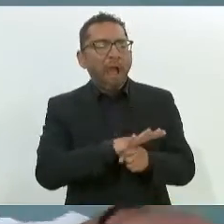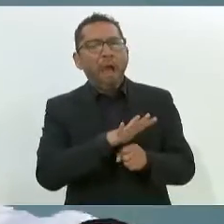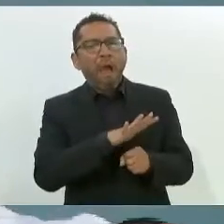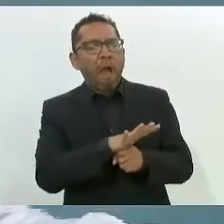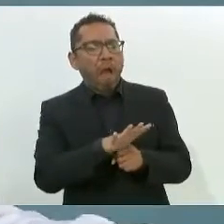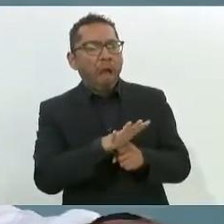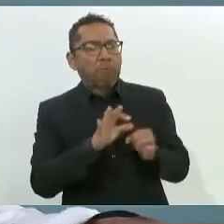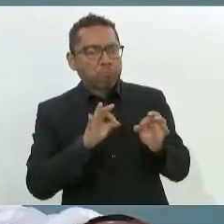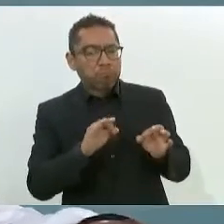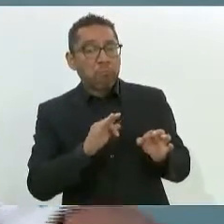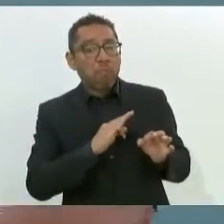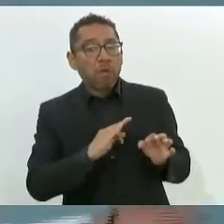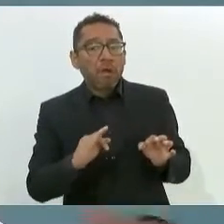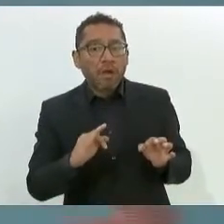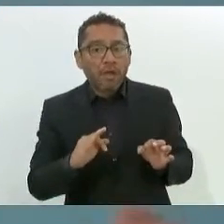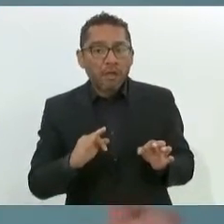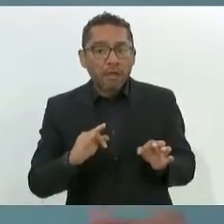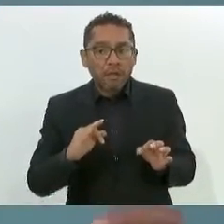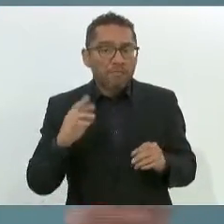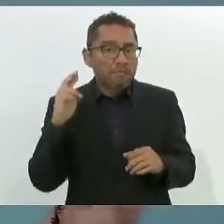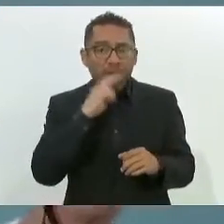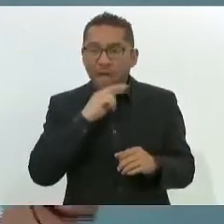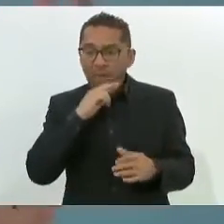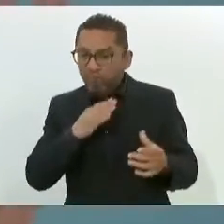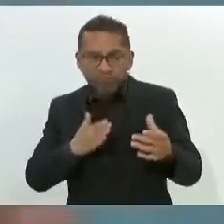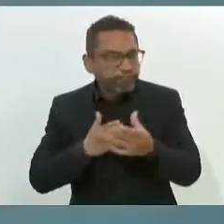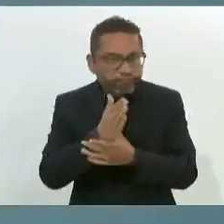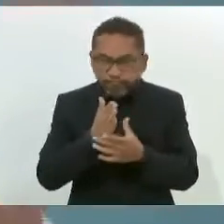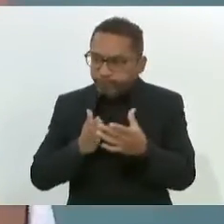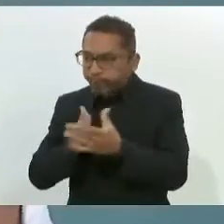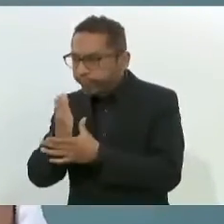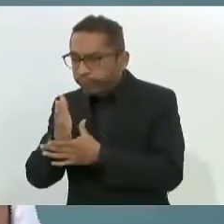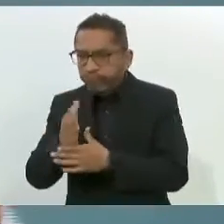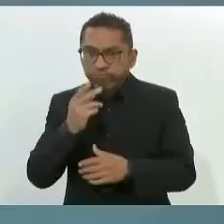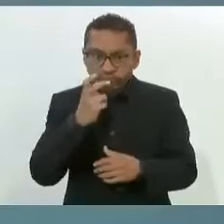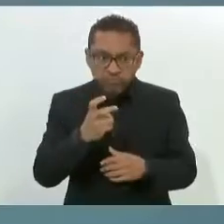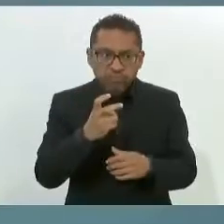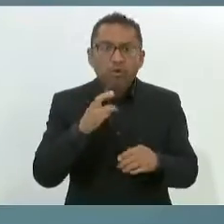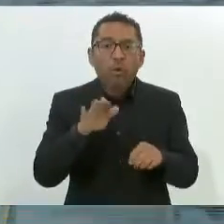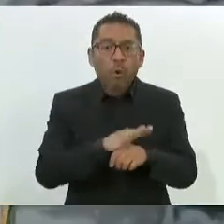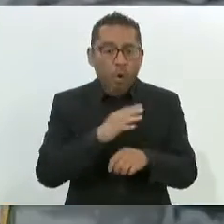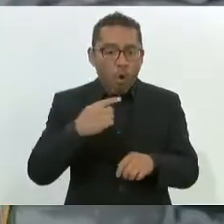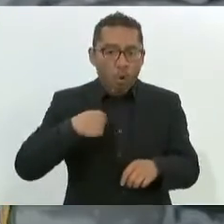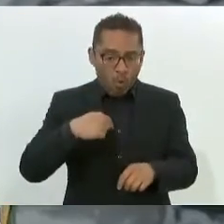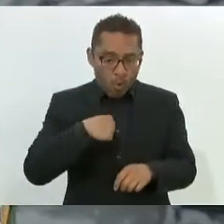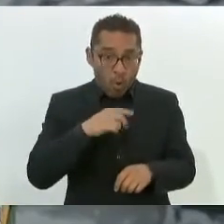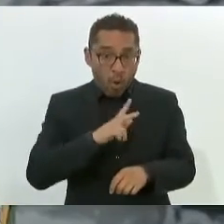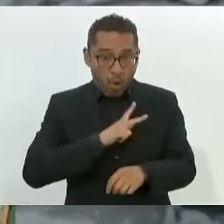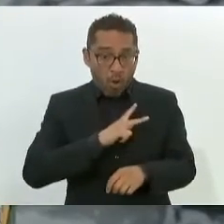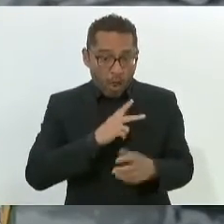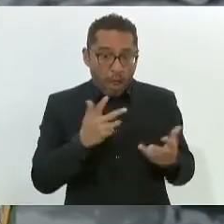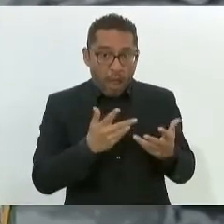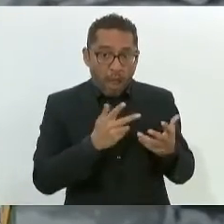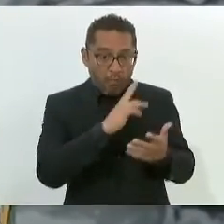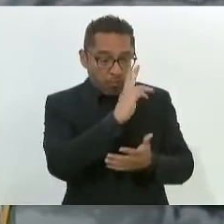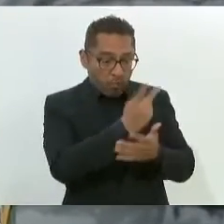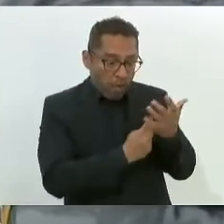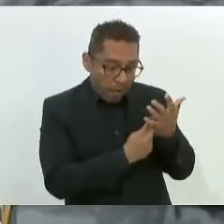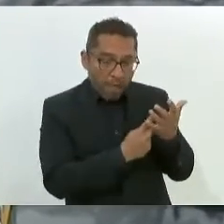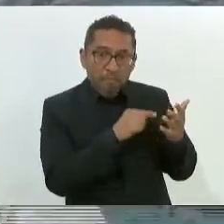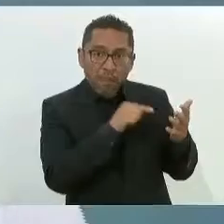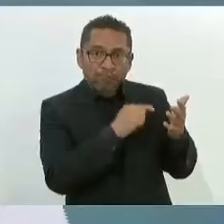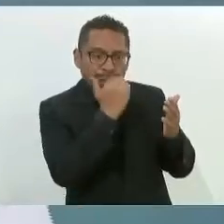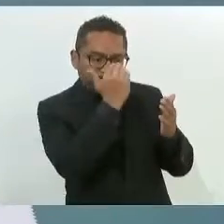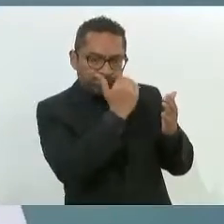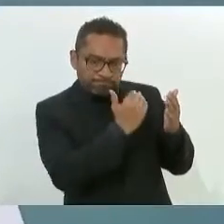reacción y operación con el modelo que está dando buenos resultados, que en su momento se lo